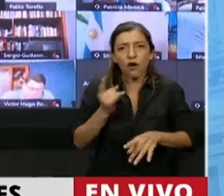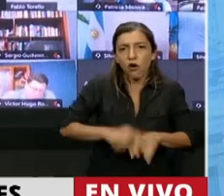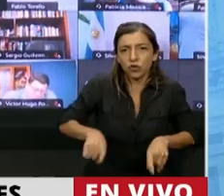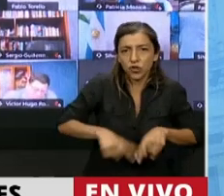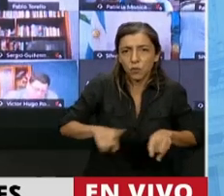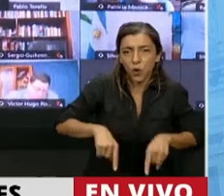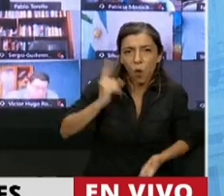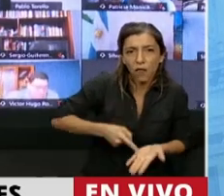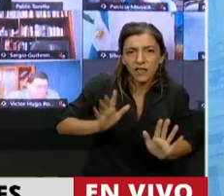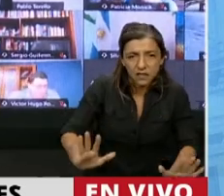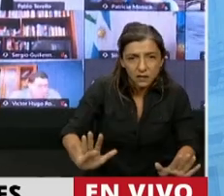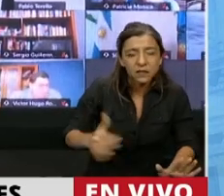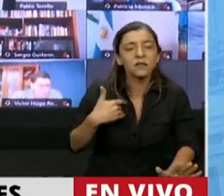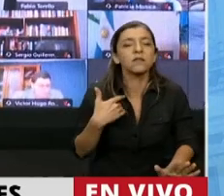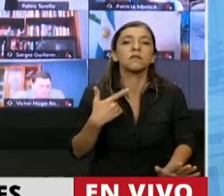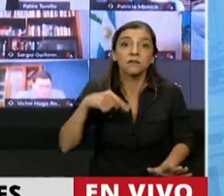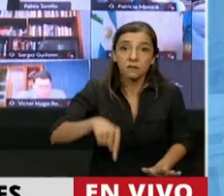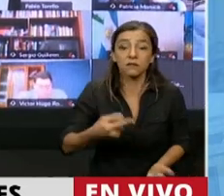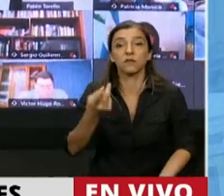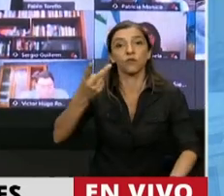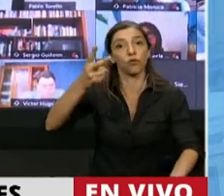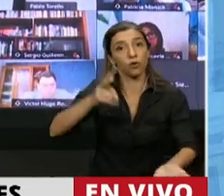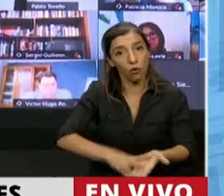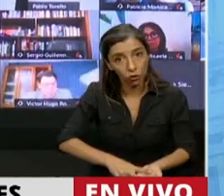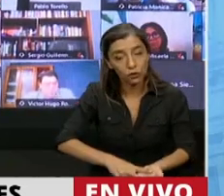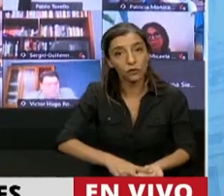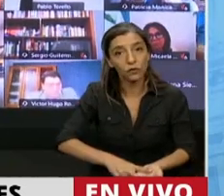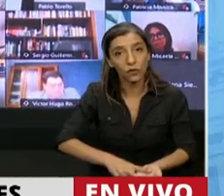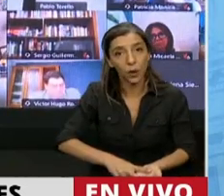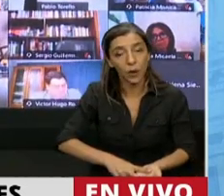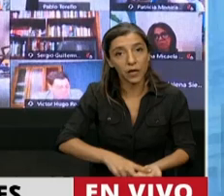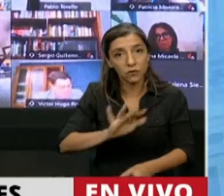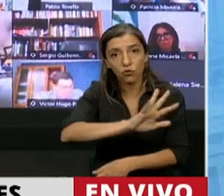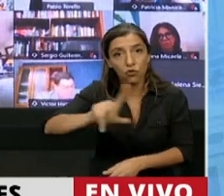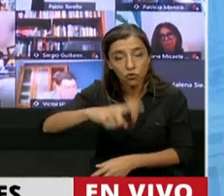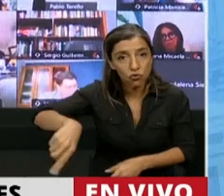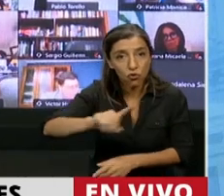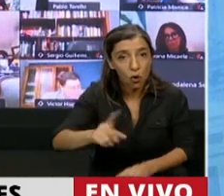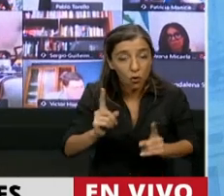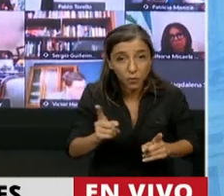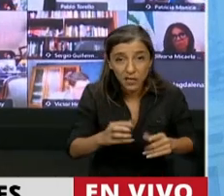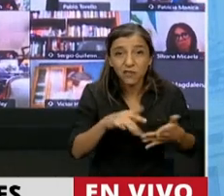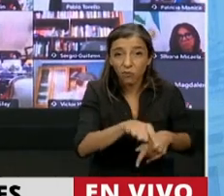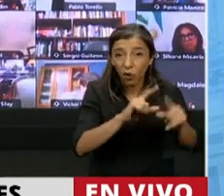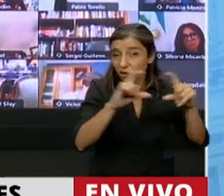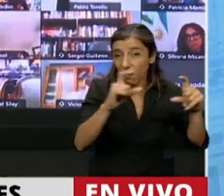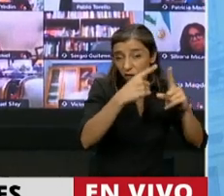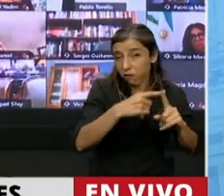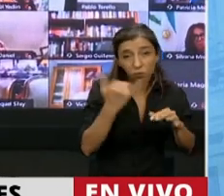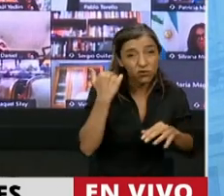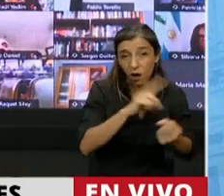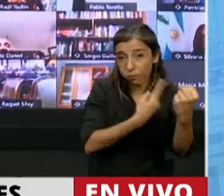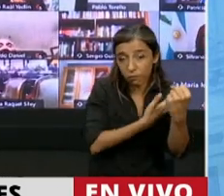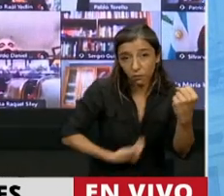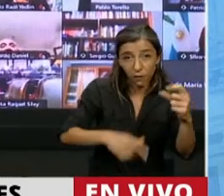una vez más, se le quiere robar, como plantea la fórmula jubilatoria enviada por el Poder